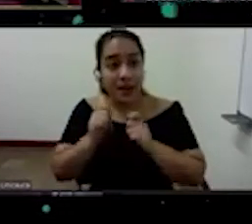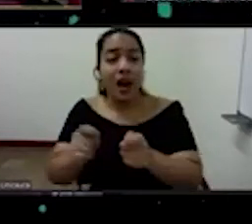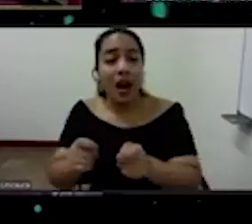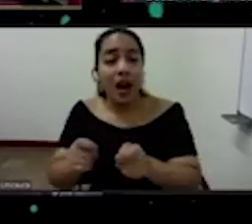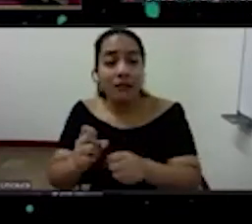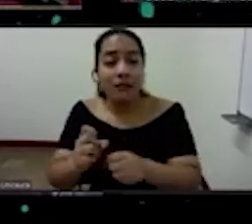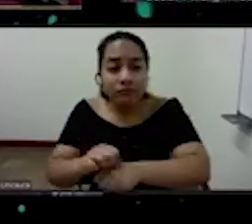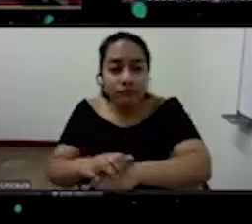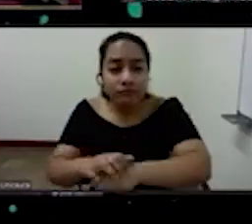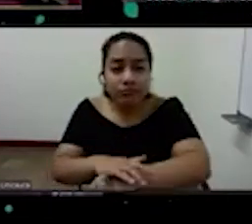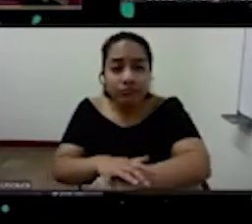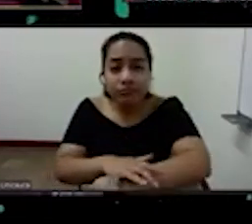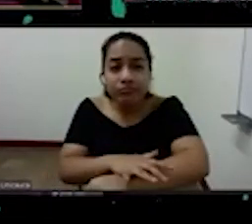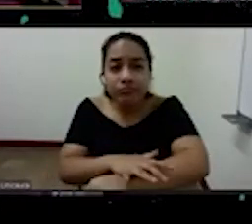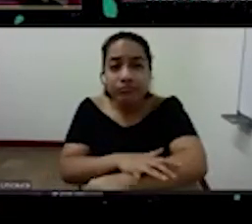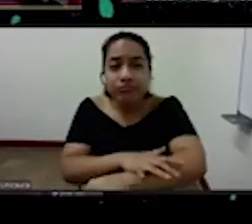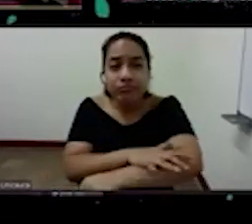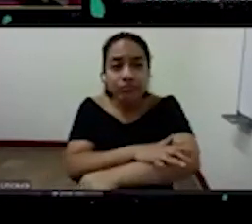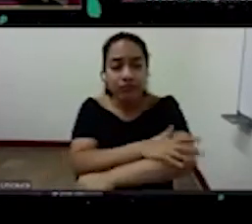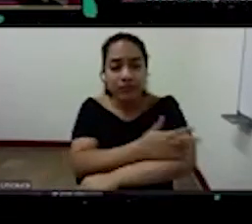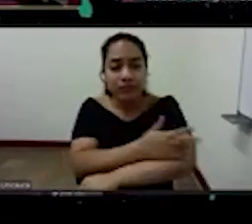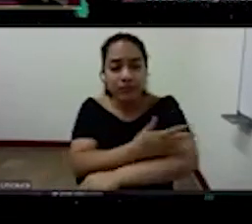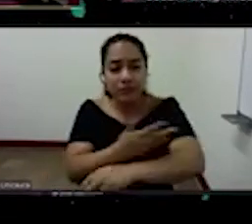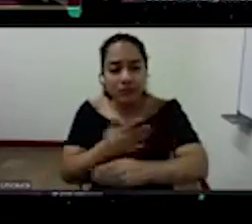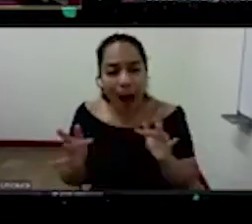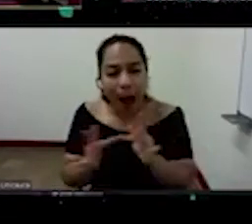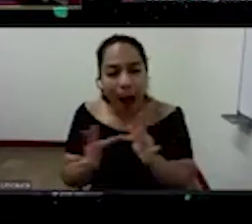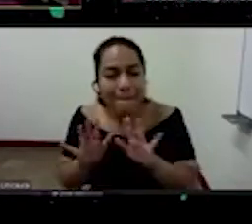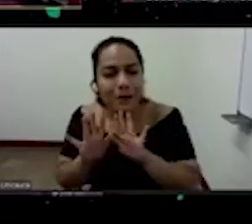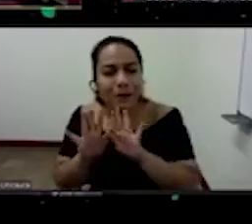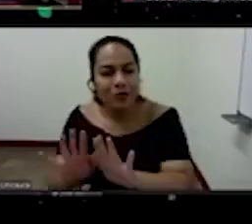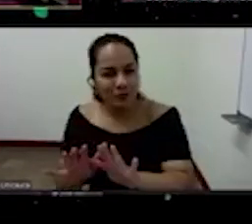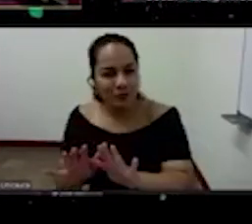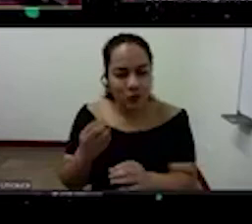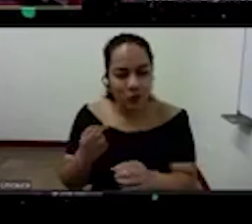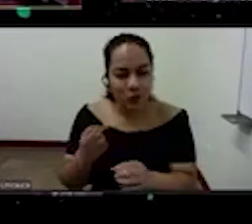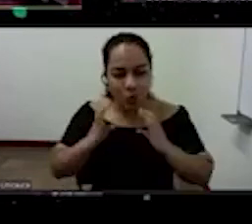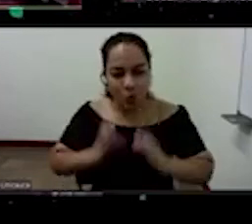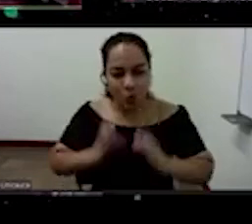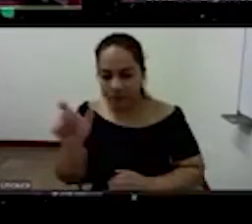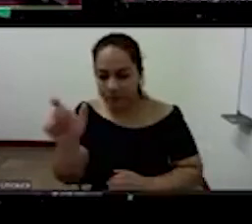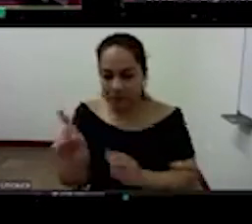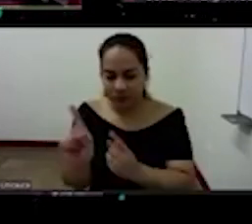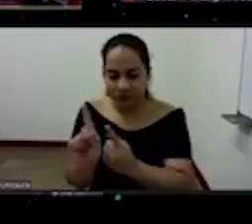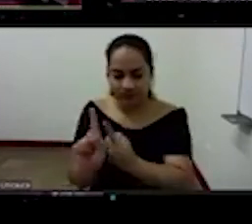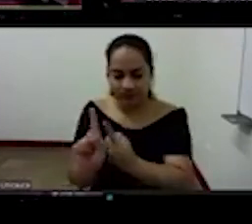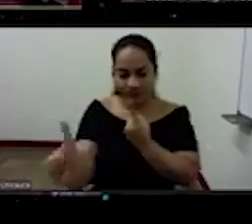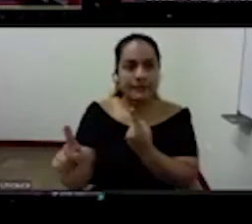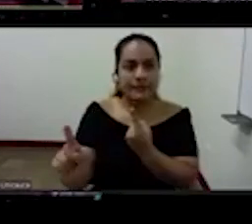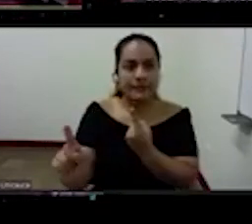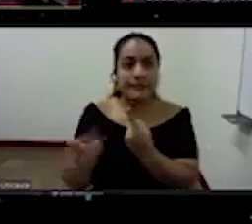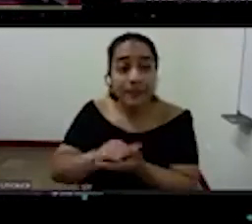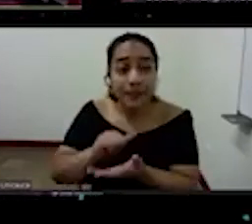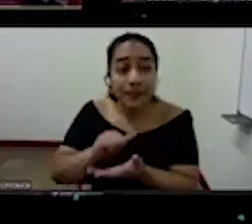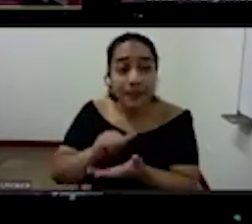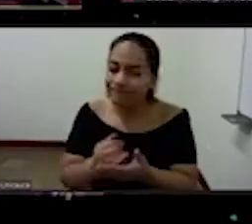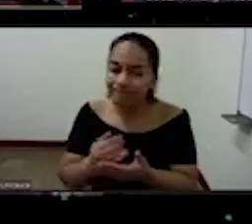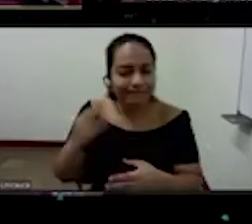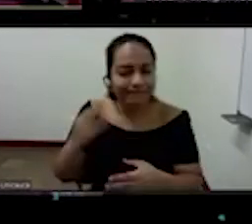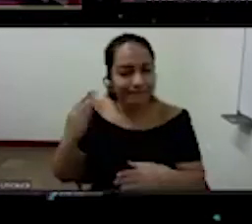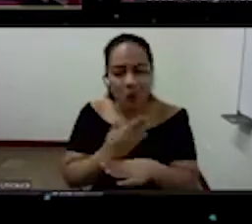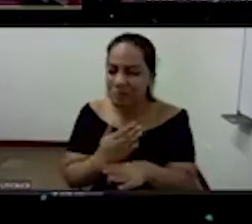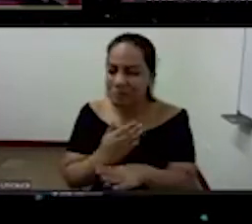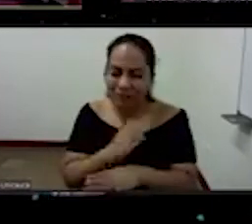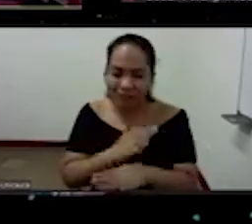sensibilización fóbica al cuerpo del otro esto es el problema principal